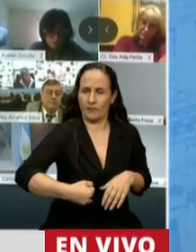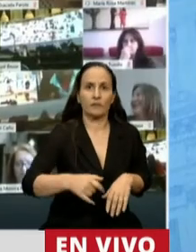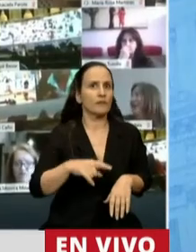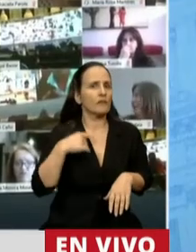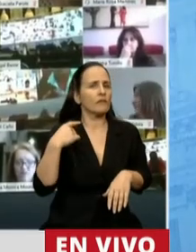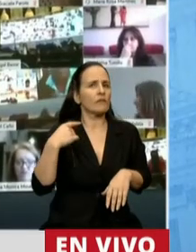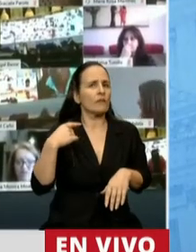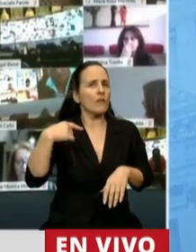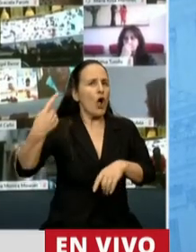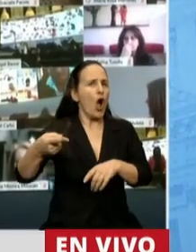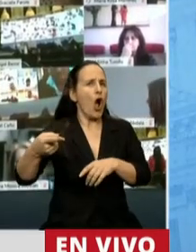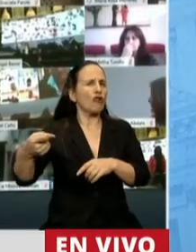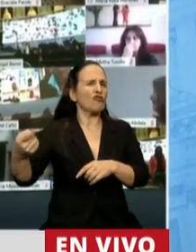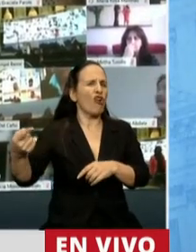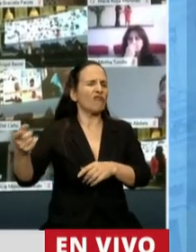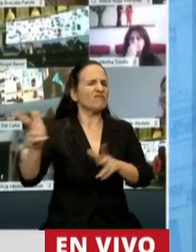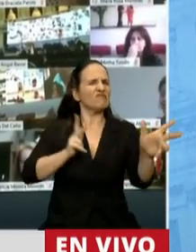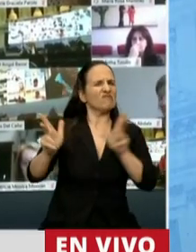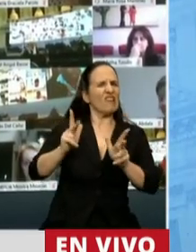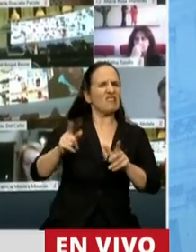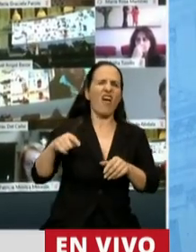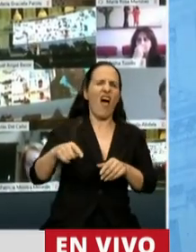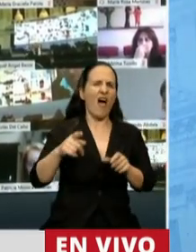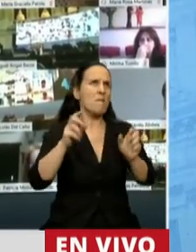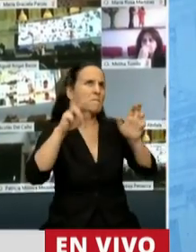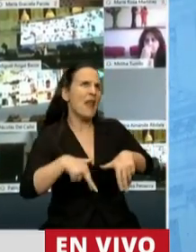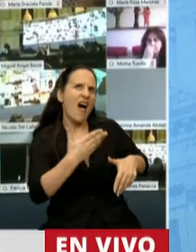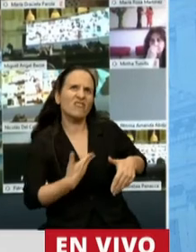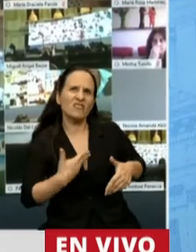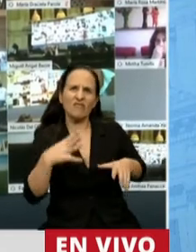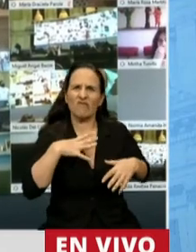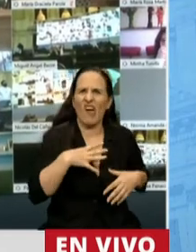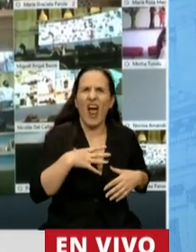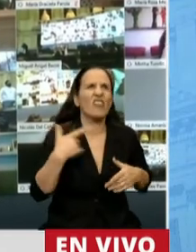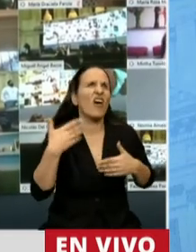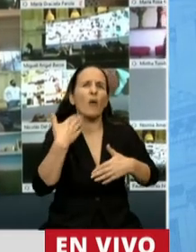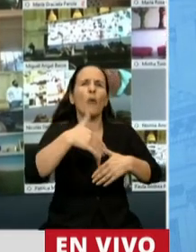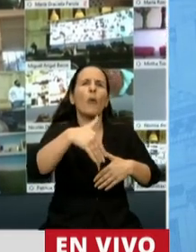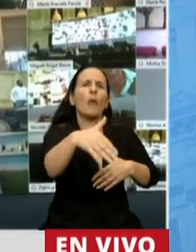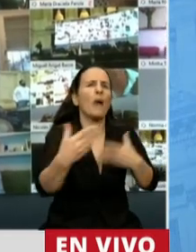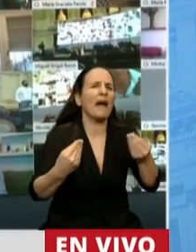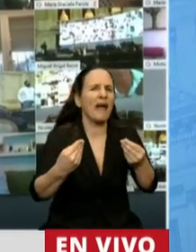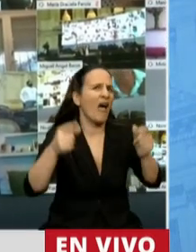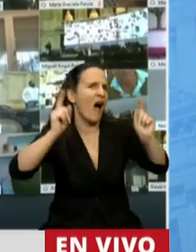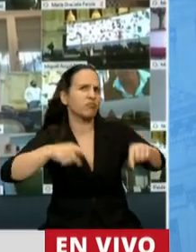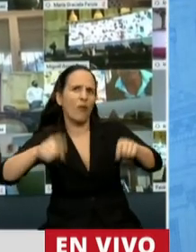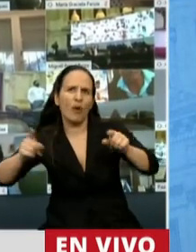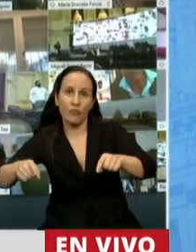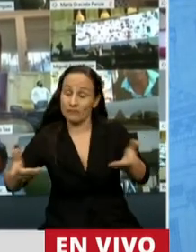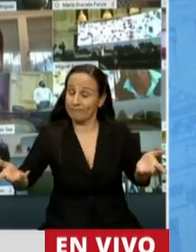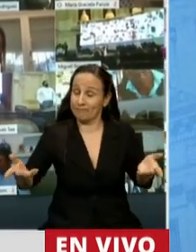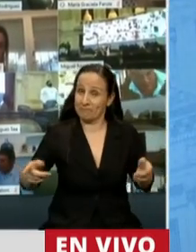acusados de no tener plan, de no saber hacia dónde íbamos, y aquí estamos, plantados, como debe ser,